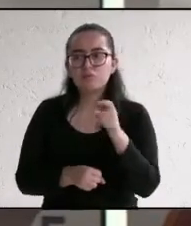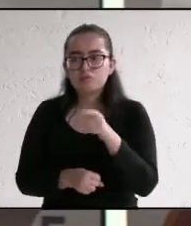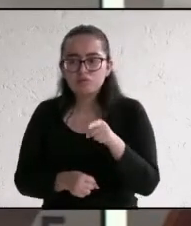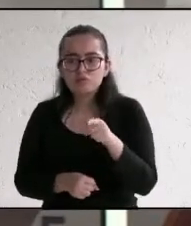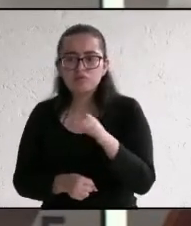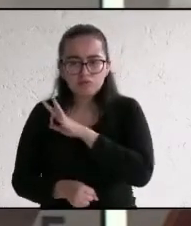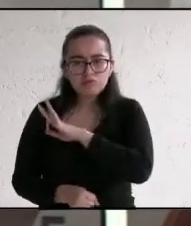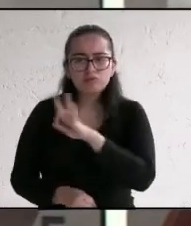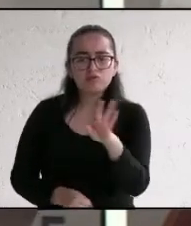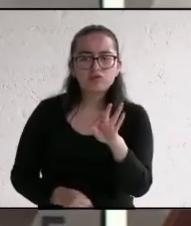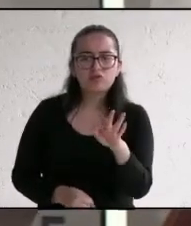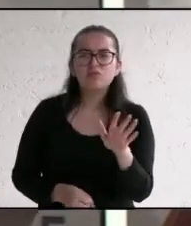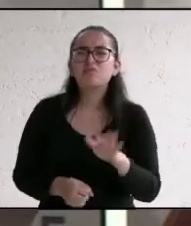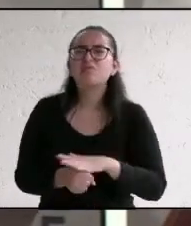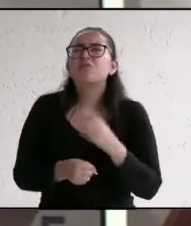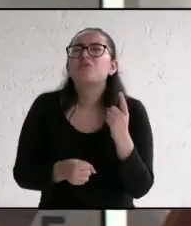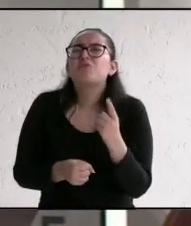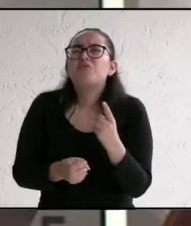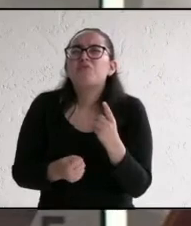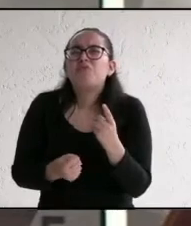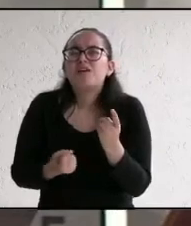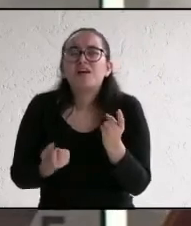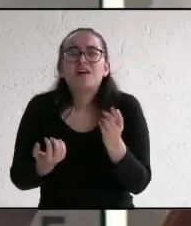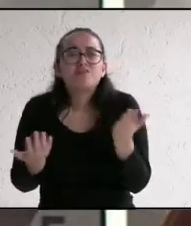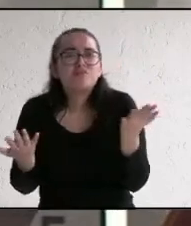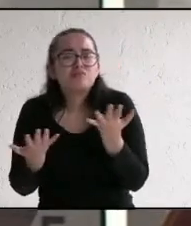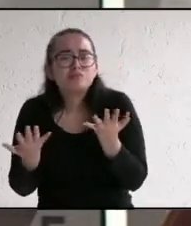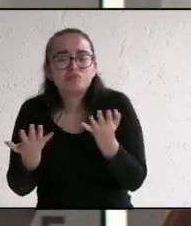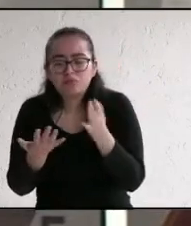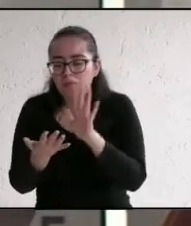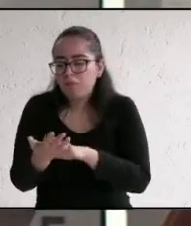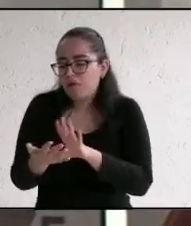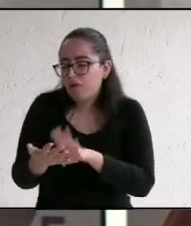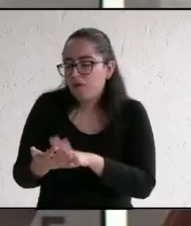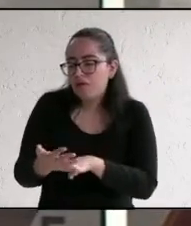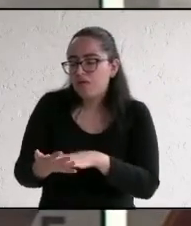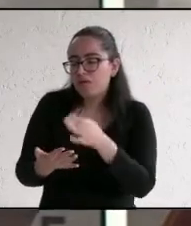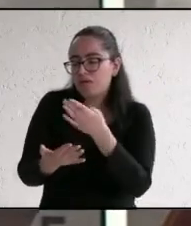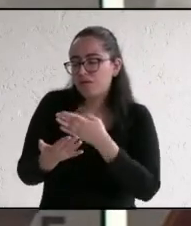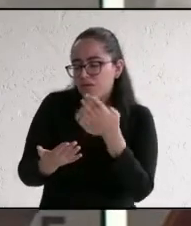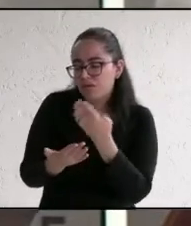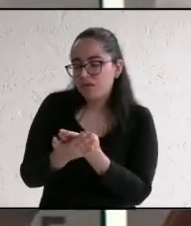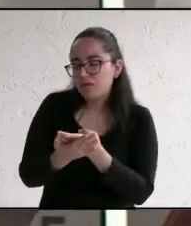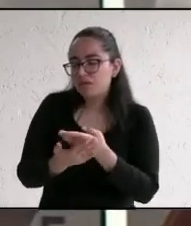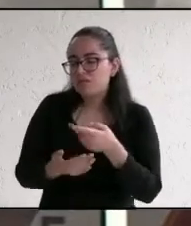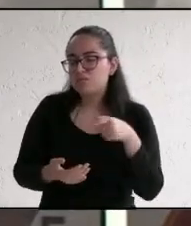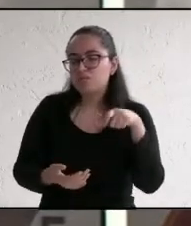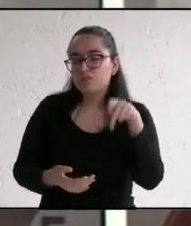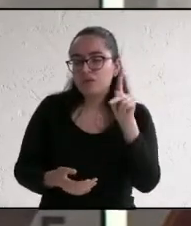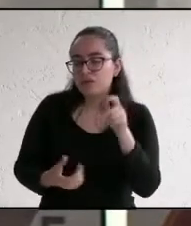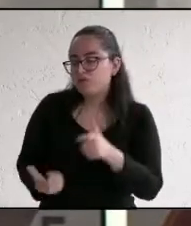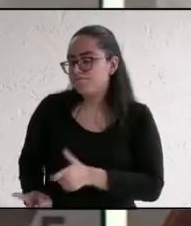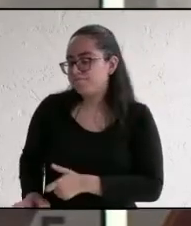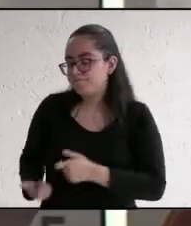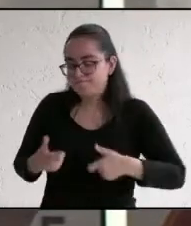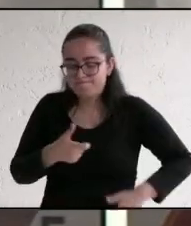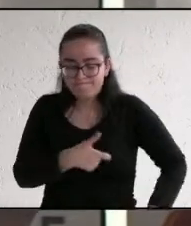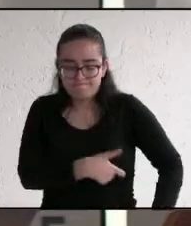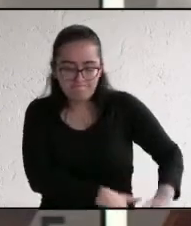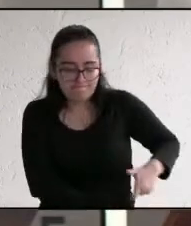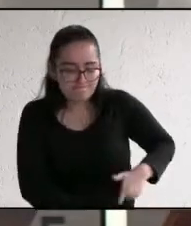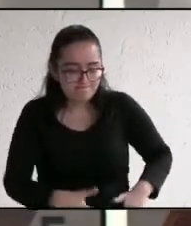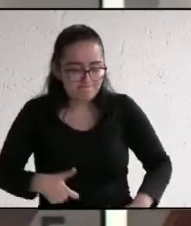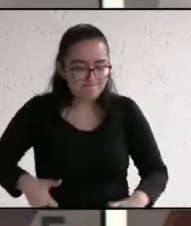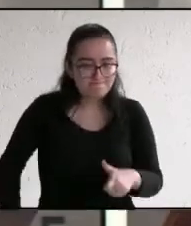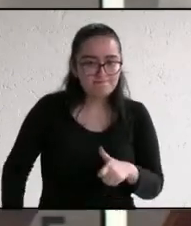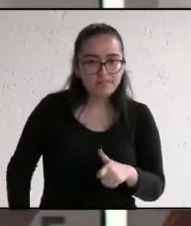¿Por qué no se llevan a cabo? Porque siempre terminan en papeles, en propuestas, pero se llevan el dinero. Todos los políticos